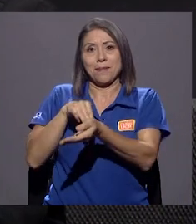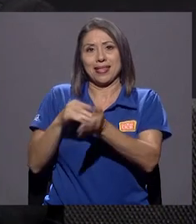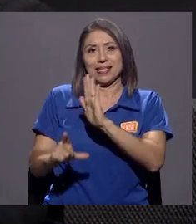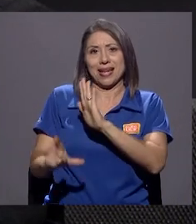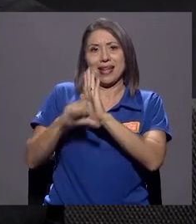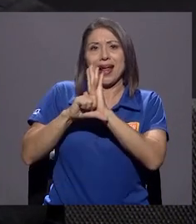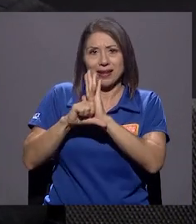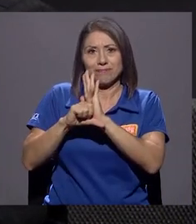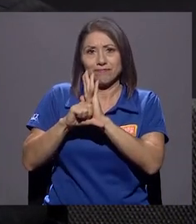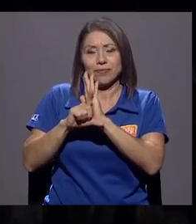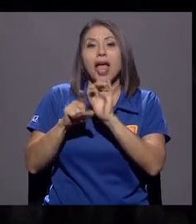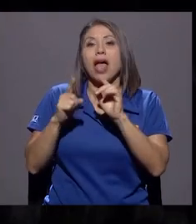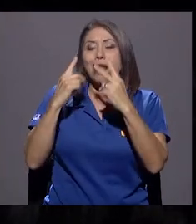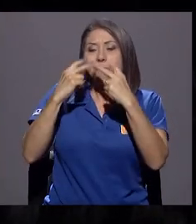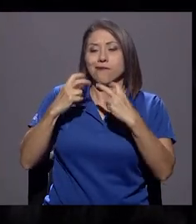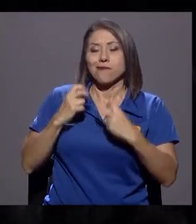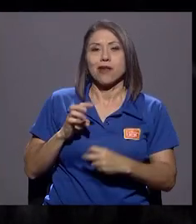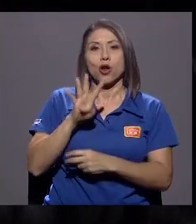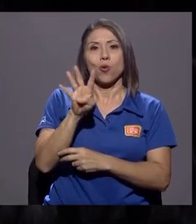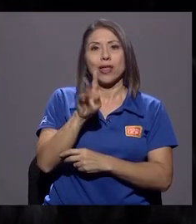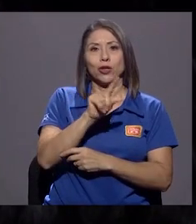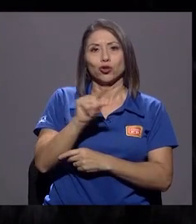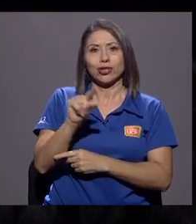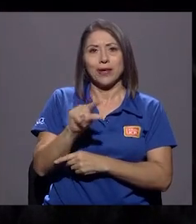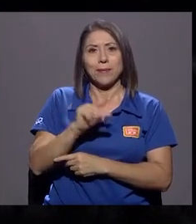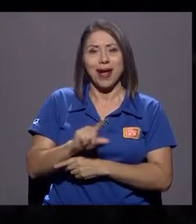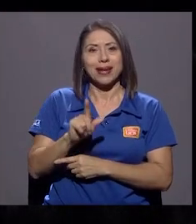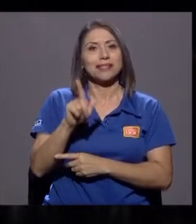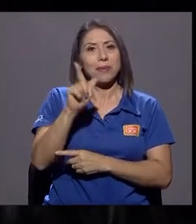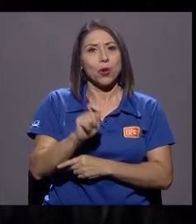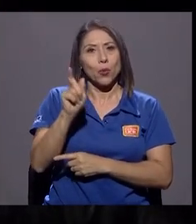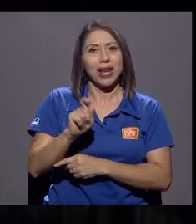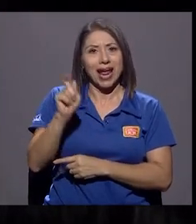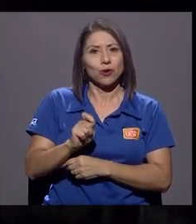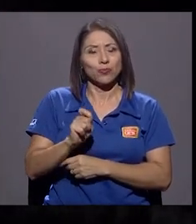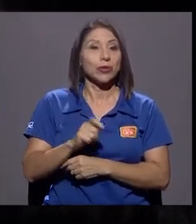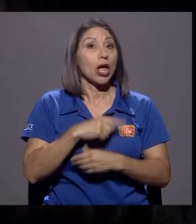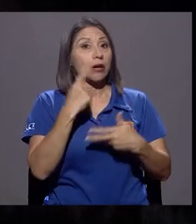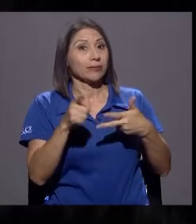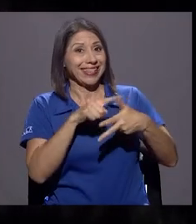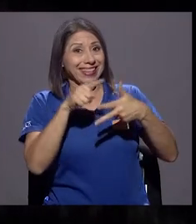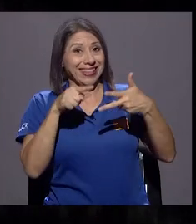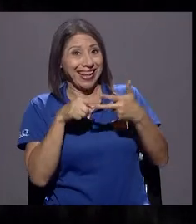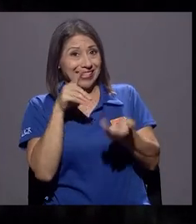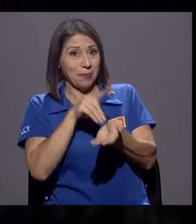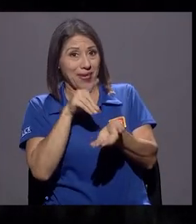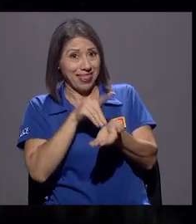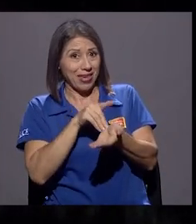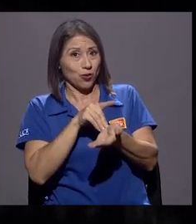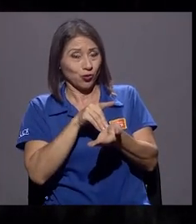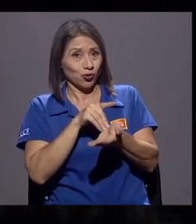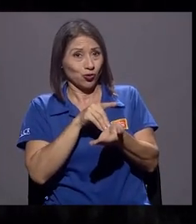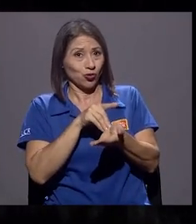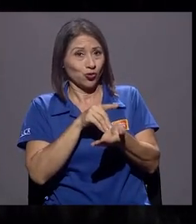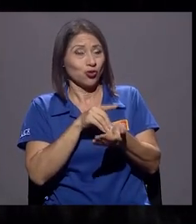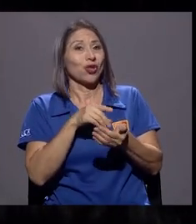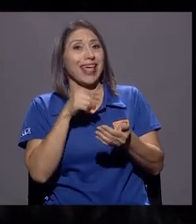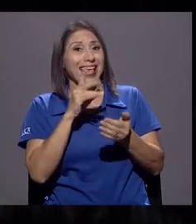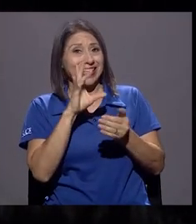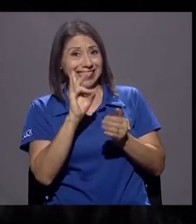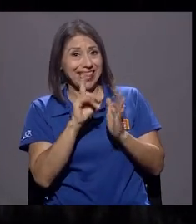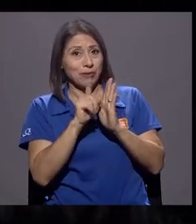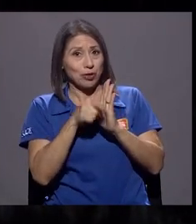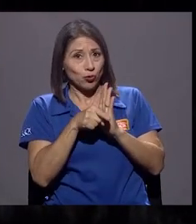semanas me jubilar. Vea cómo ustedes, después de que le atienden tres médicos en siete minutos, después de su salida,